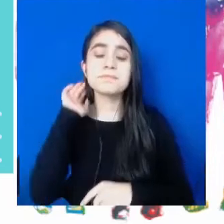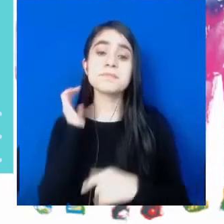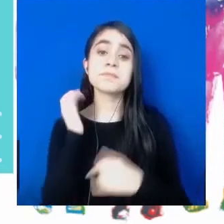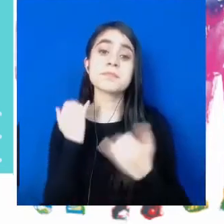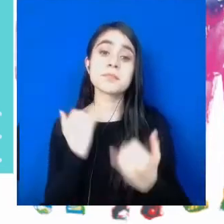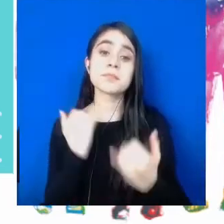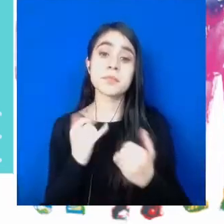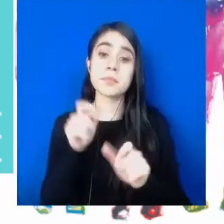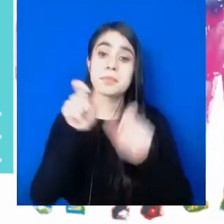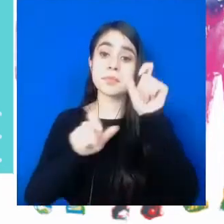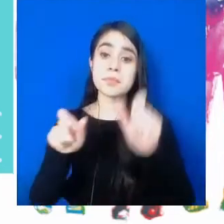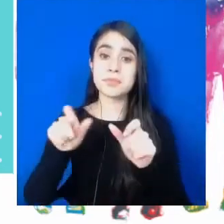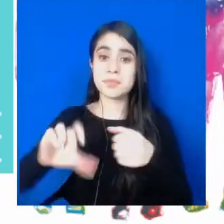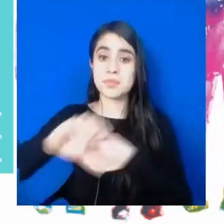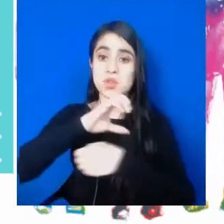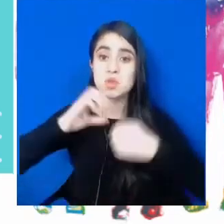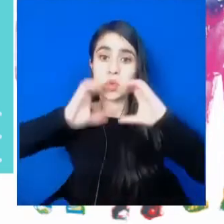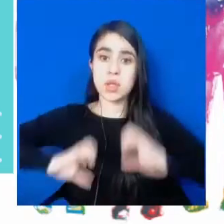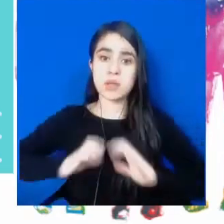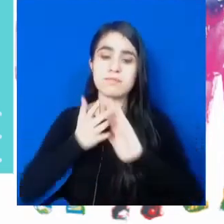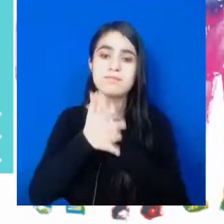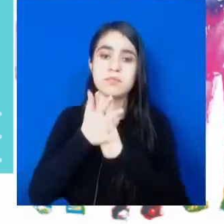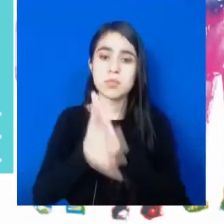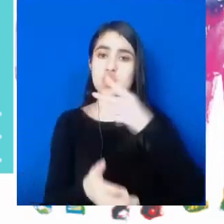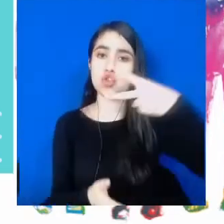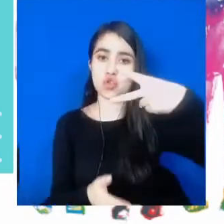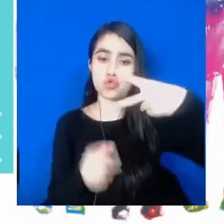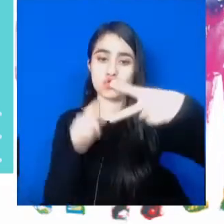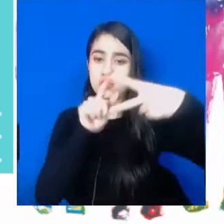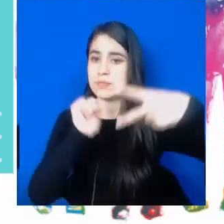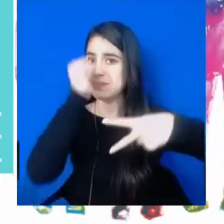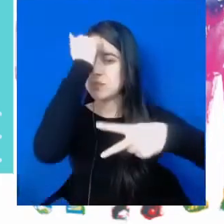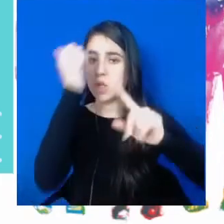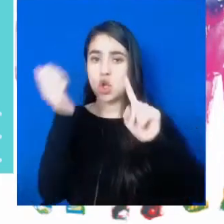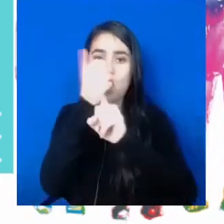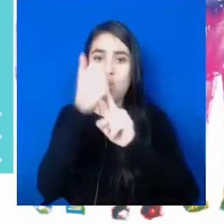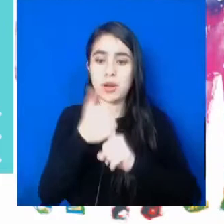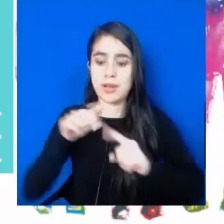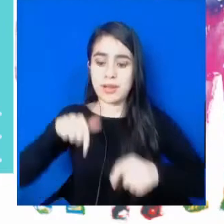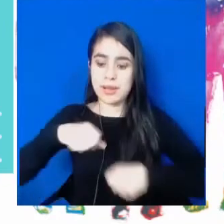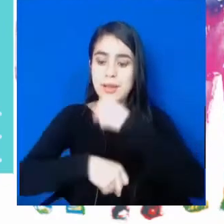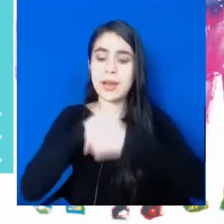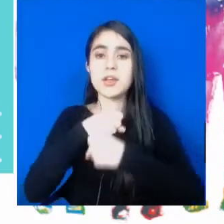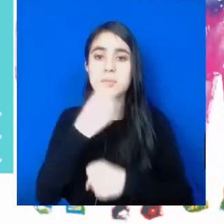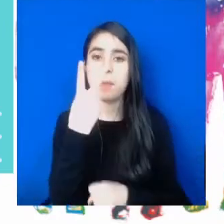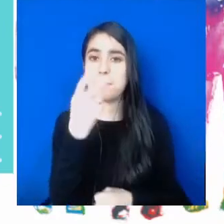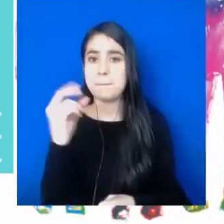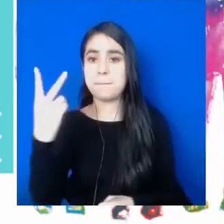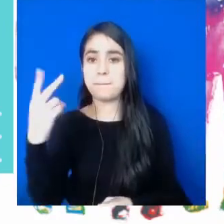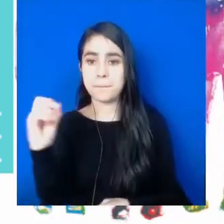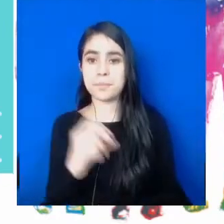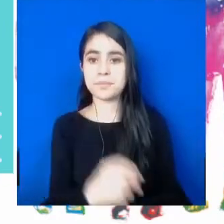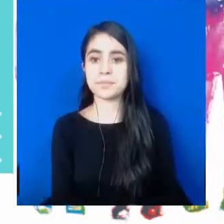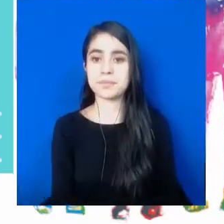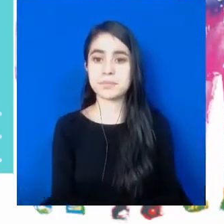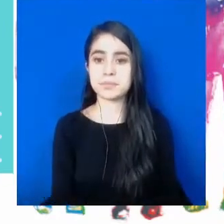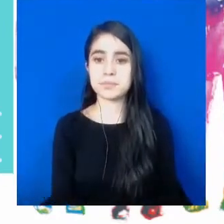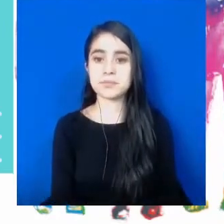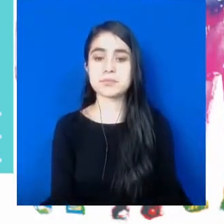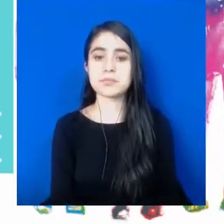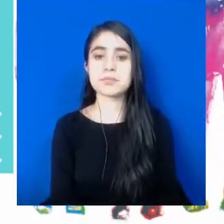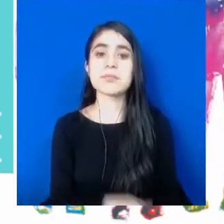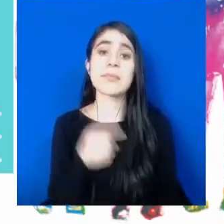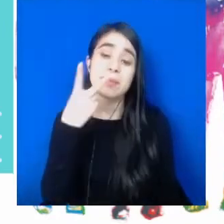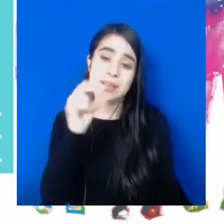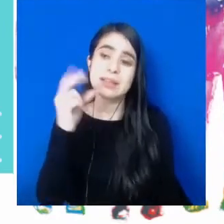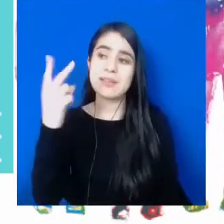Quiero compartir con la ciudadanía dos grandes logros durante este año 2020,